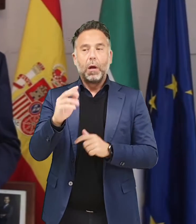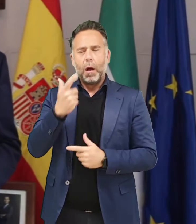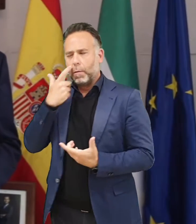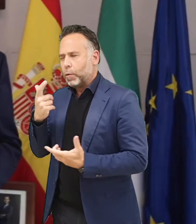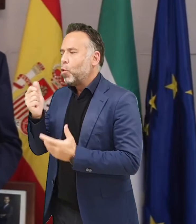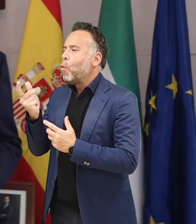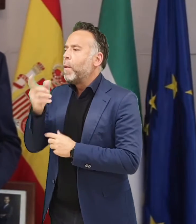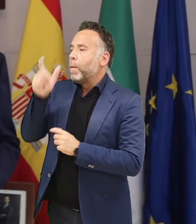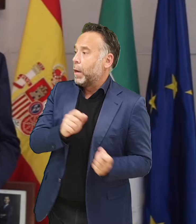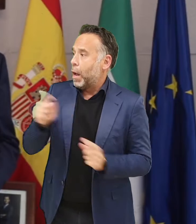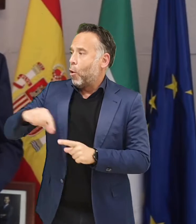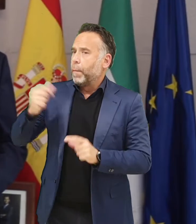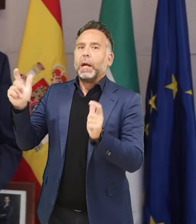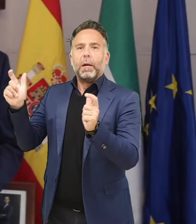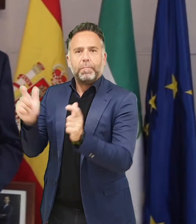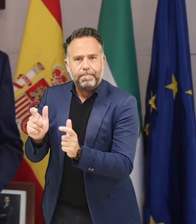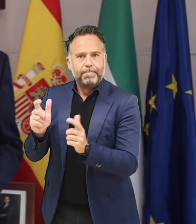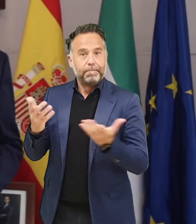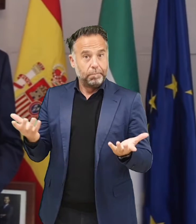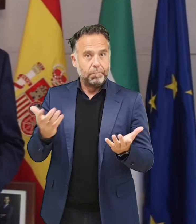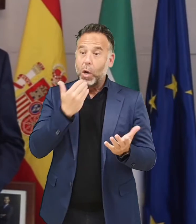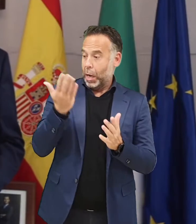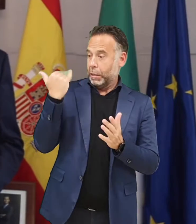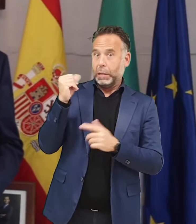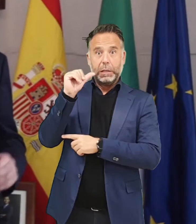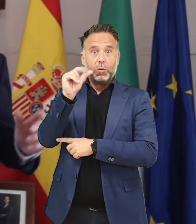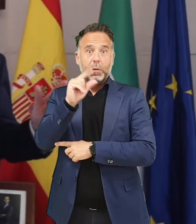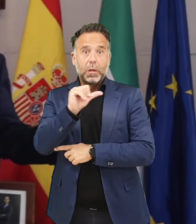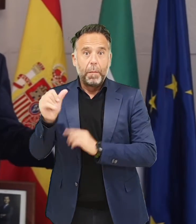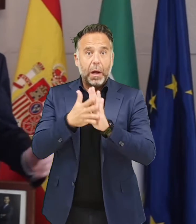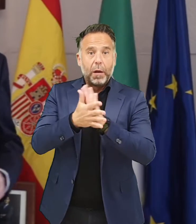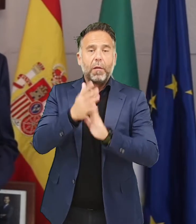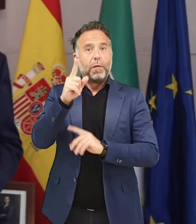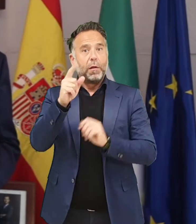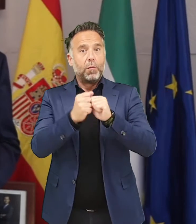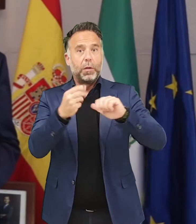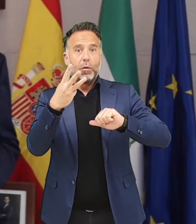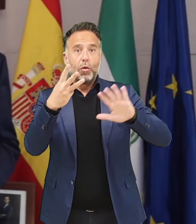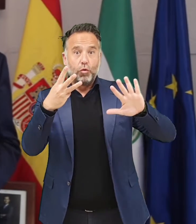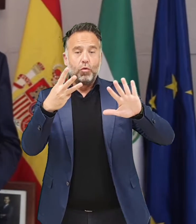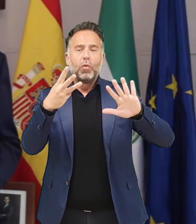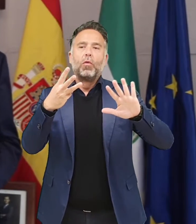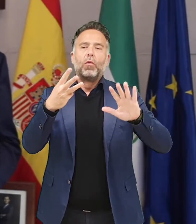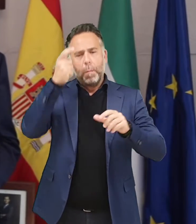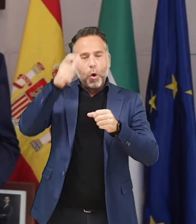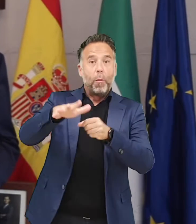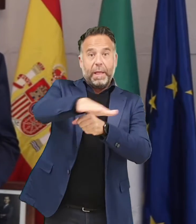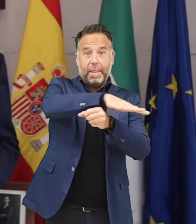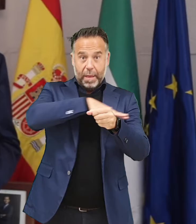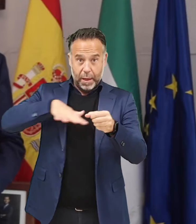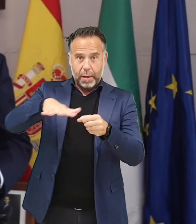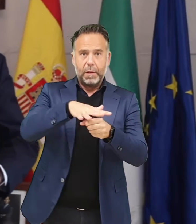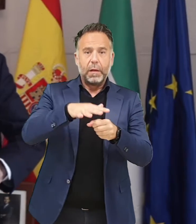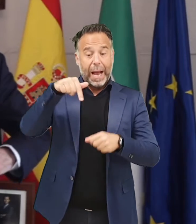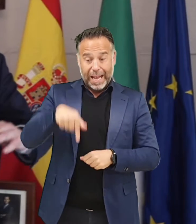balance es positivo y se está reflejando ya en las hospitalizaciones. Si decíamos la semana anterior que había subido levemente a 128